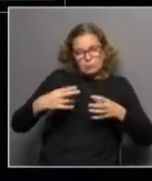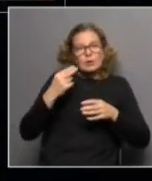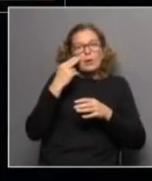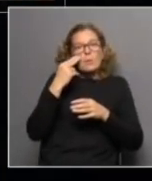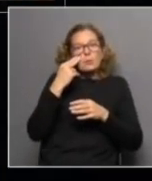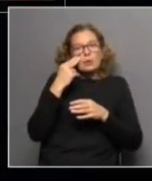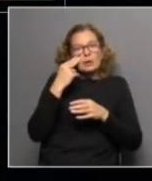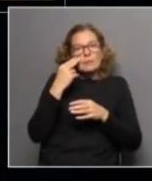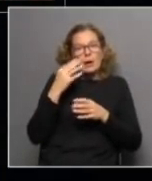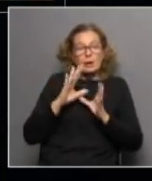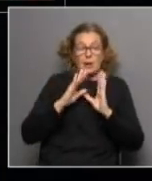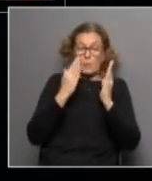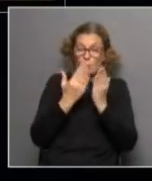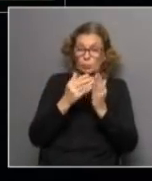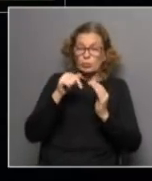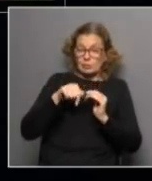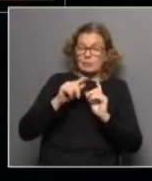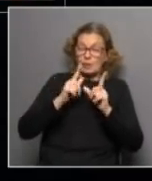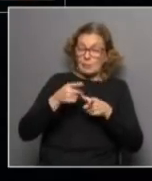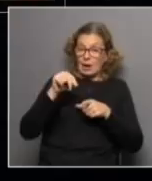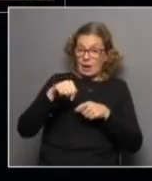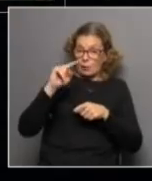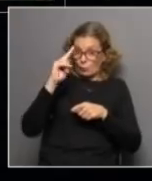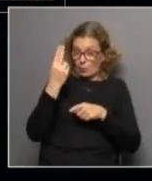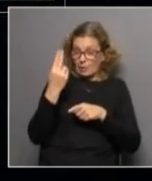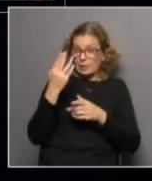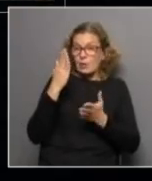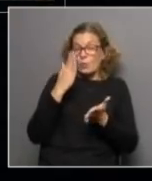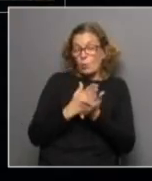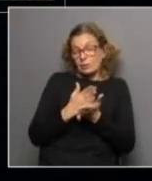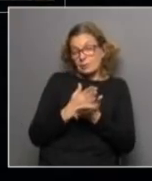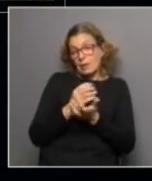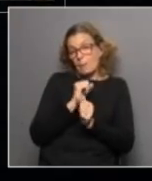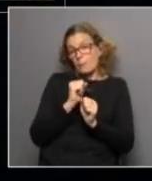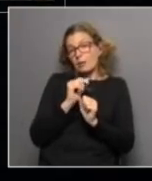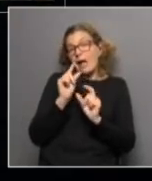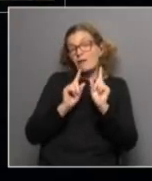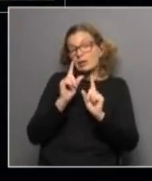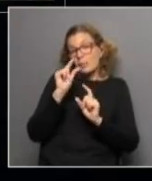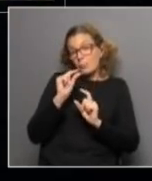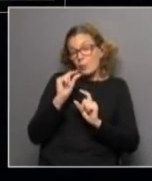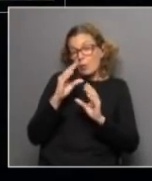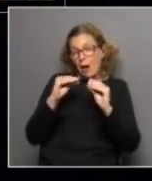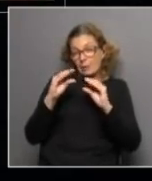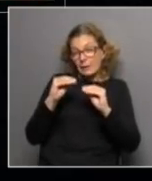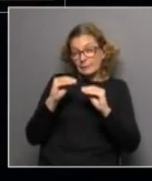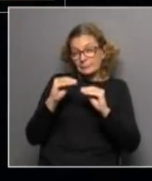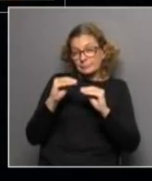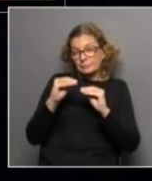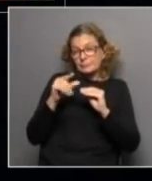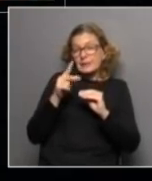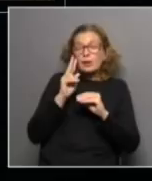problema a nivel mundial y en el uruguay y la última de la que poco se habla es la malnutrición